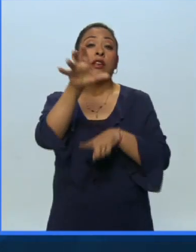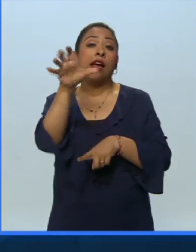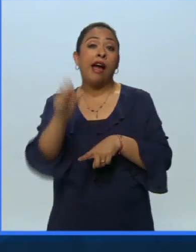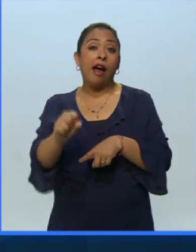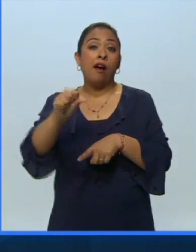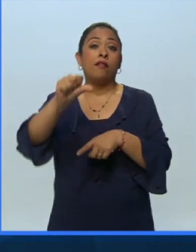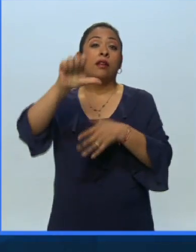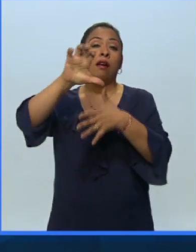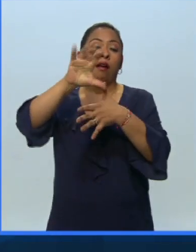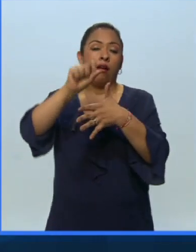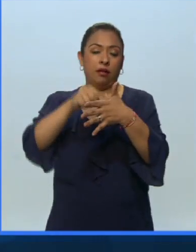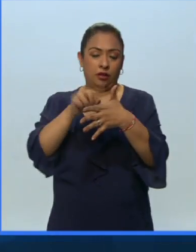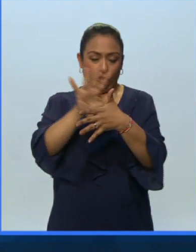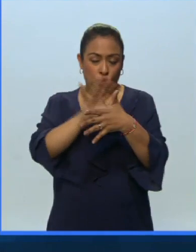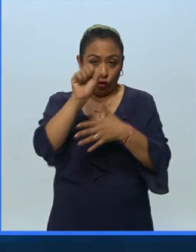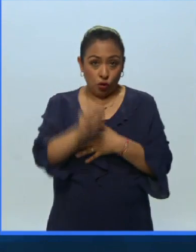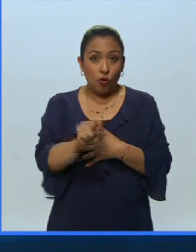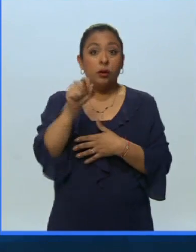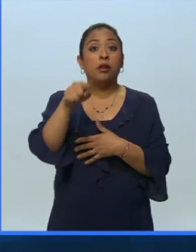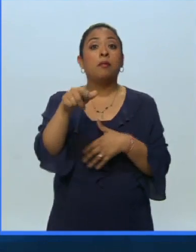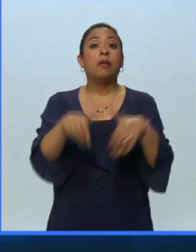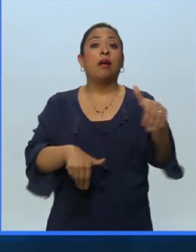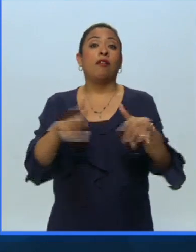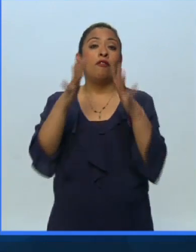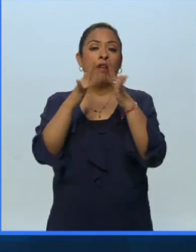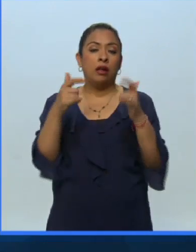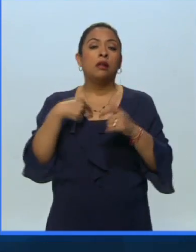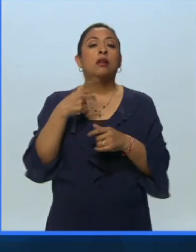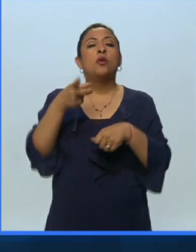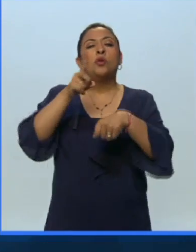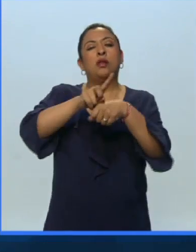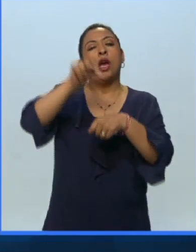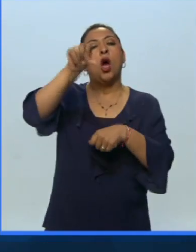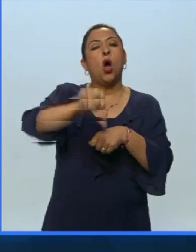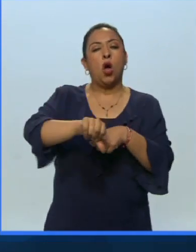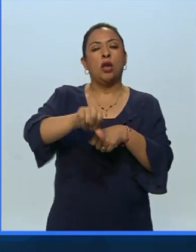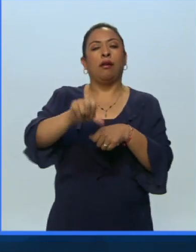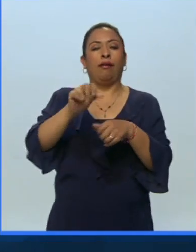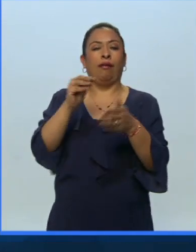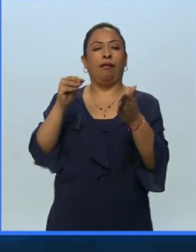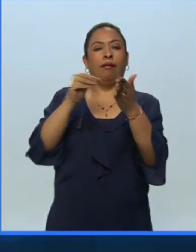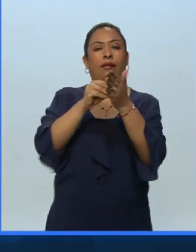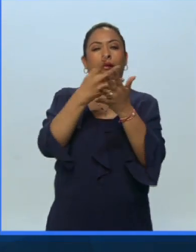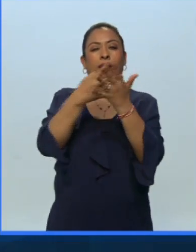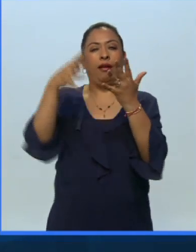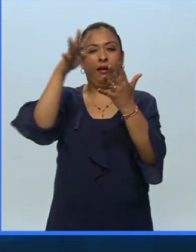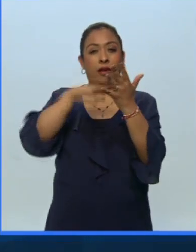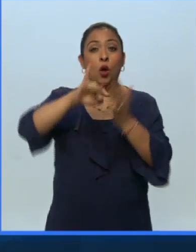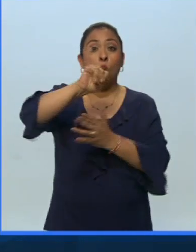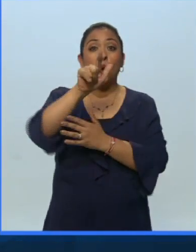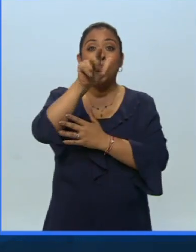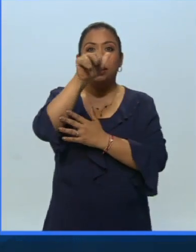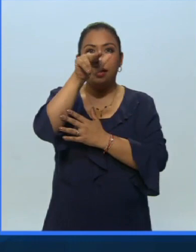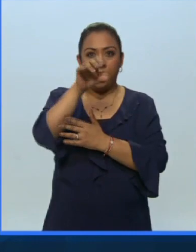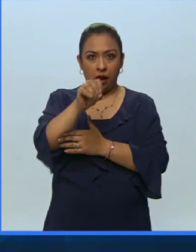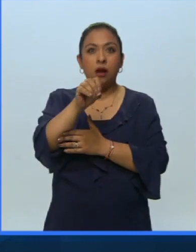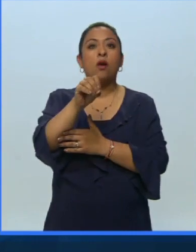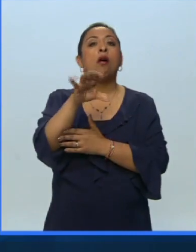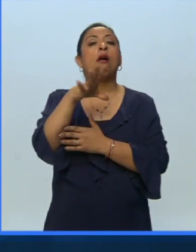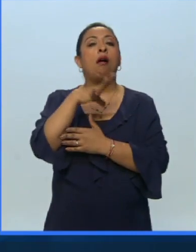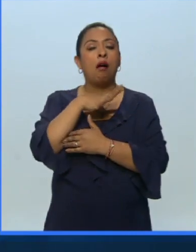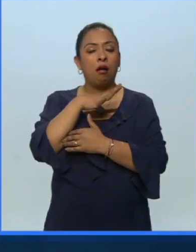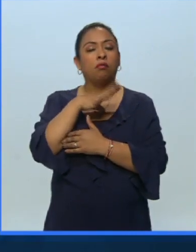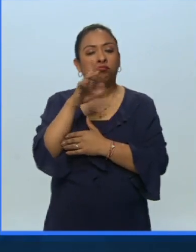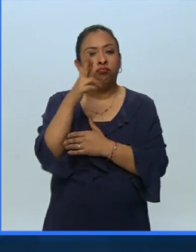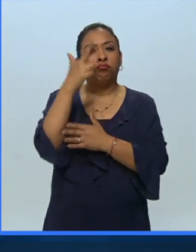del Sur, teatro de Francia. Y como bien mencionaba Rafael, un día como hoy, en el calendario juliano, se